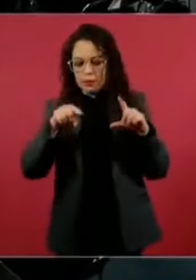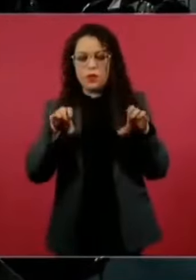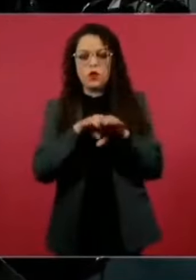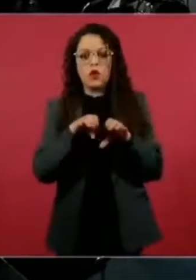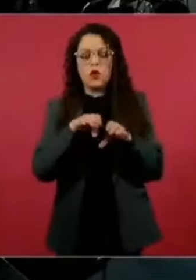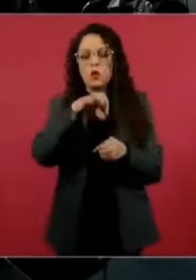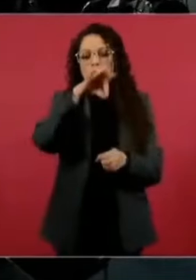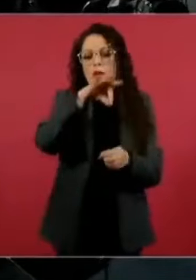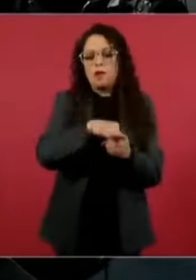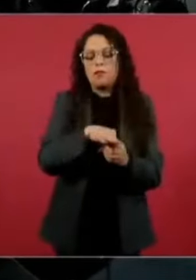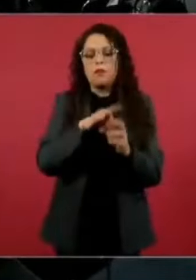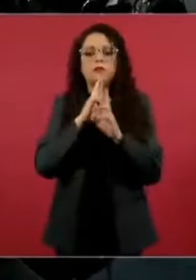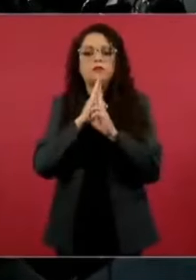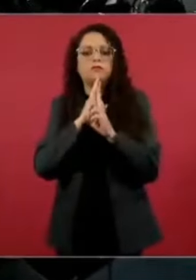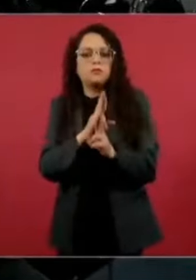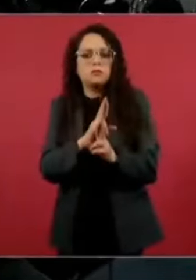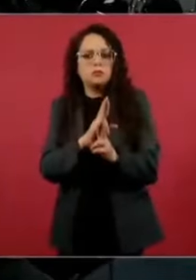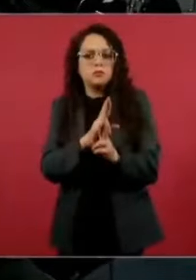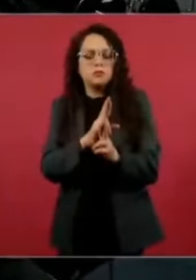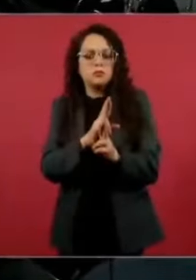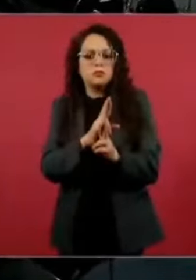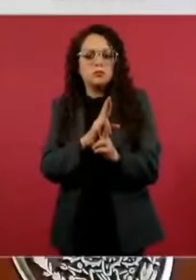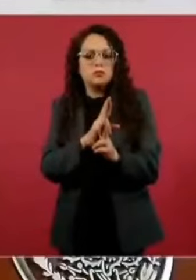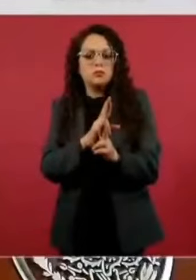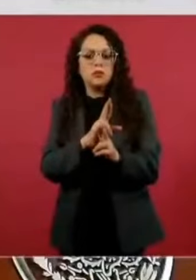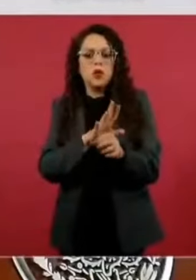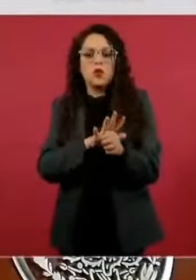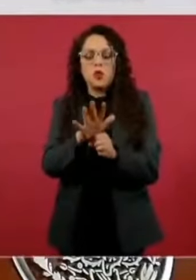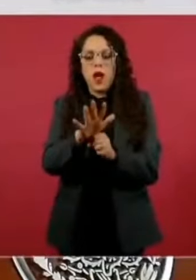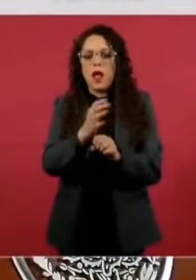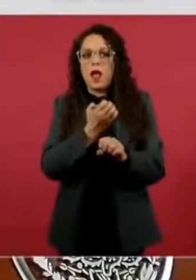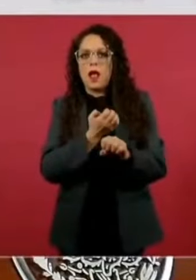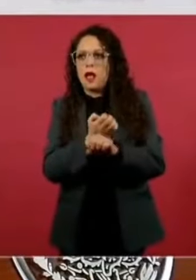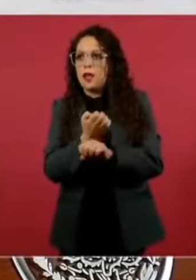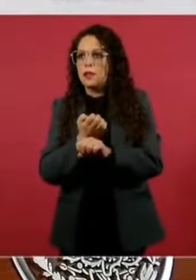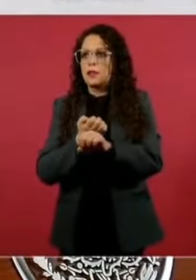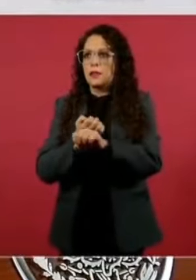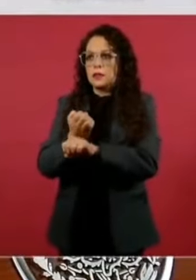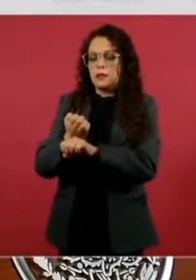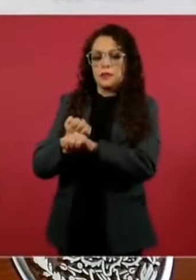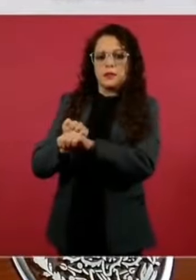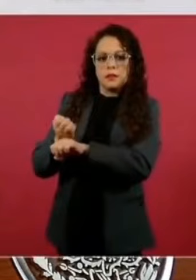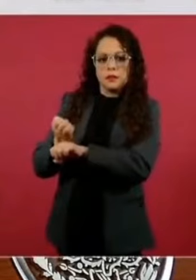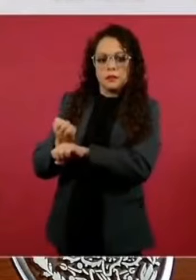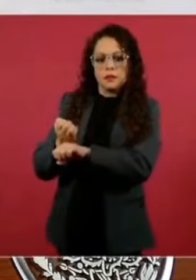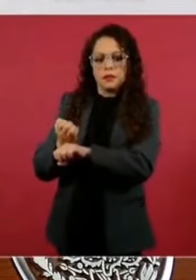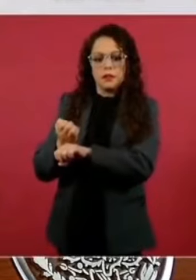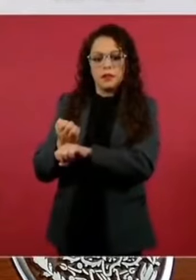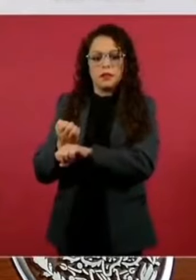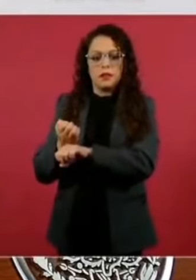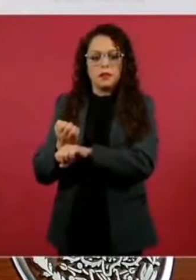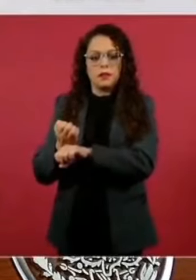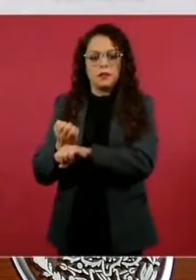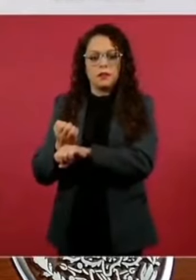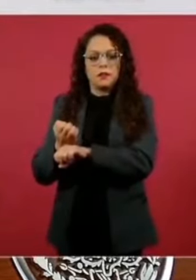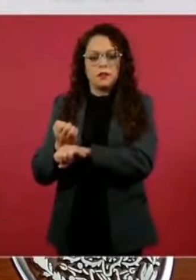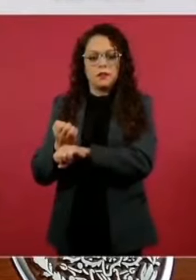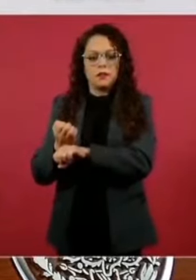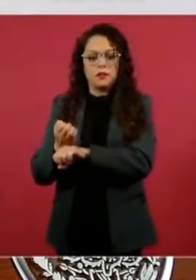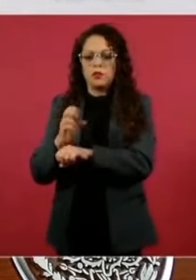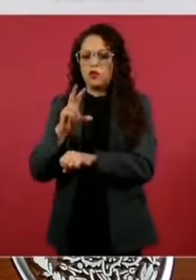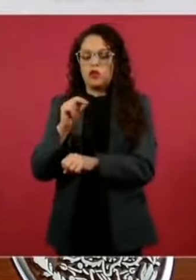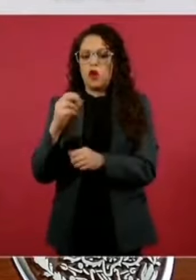¿En dónde no ganó la presidenta electa,